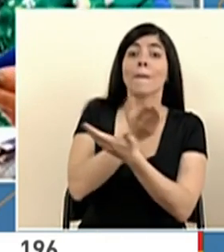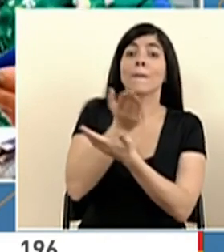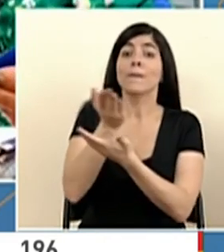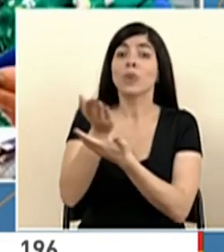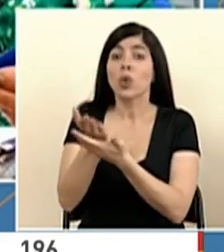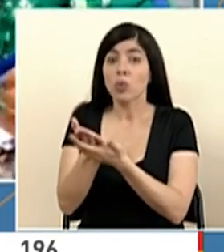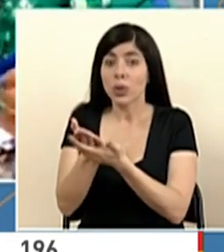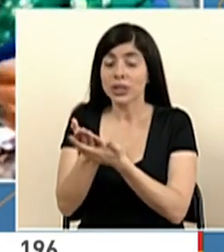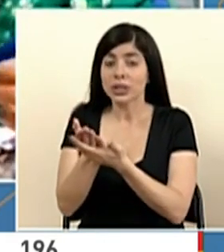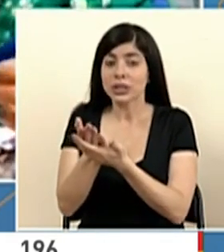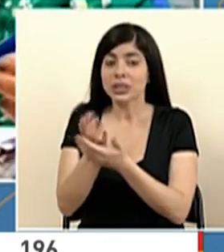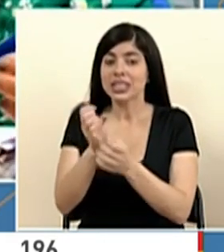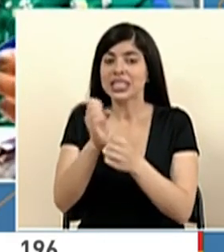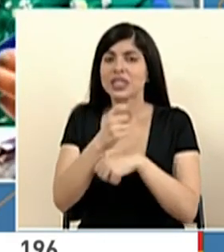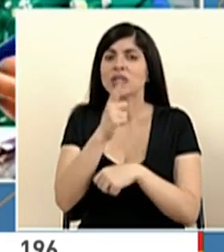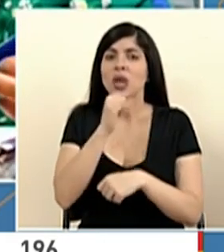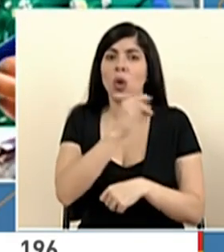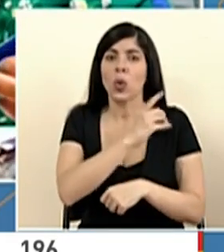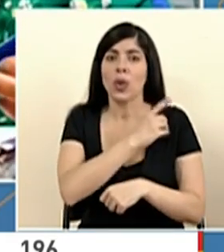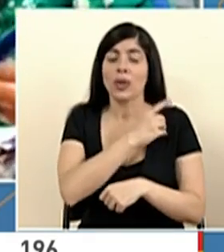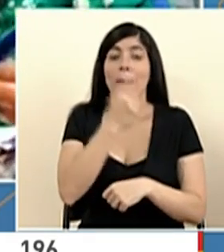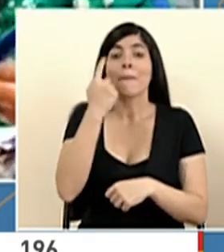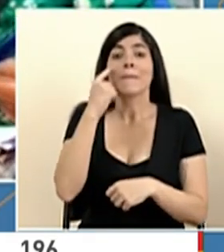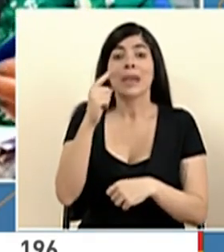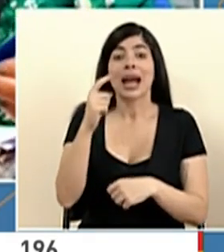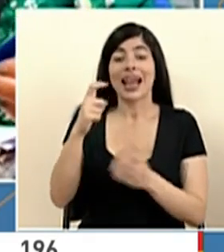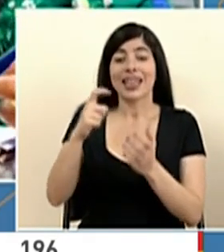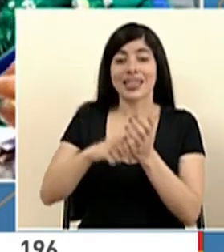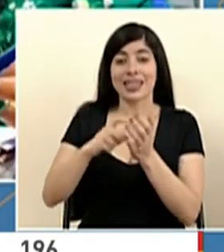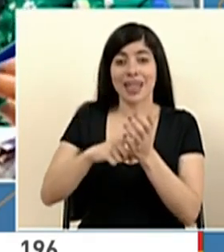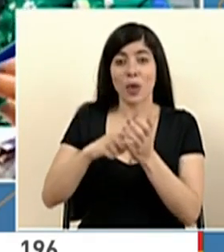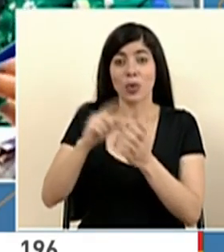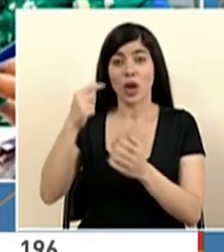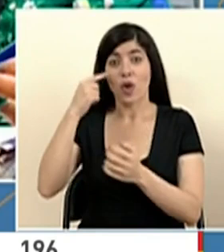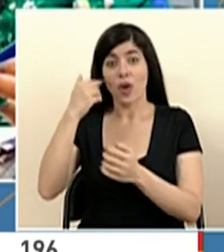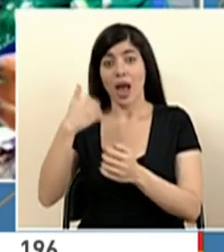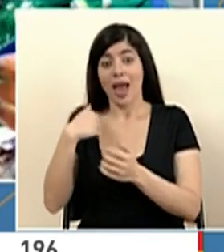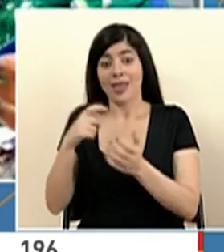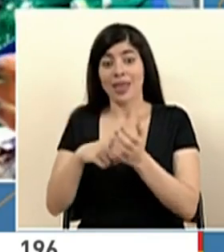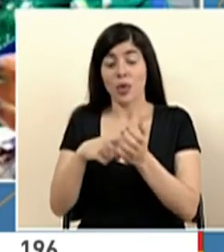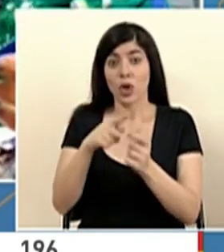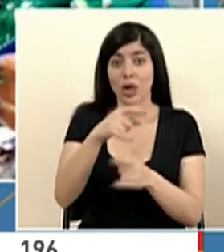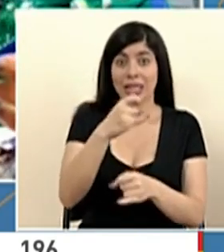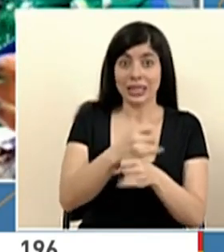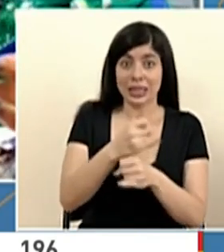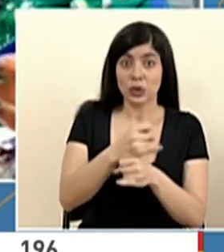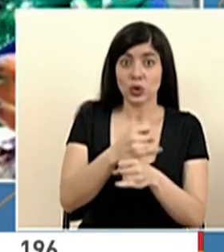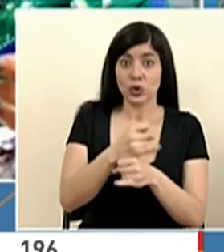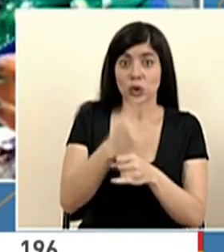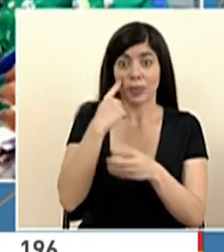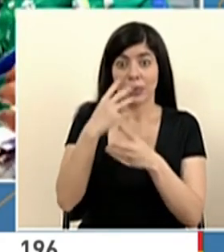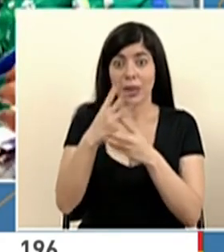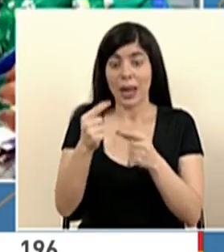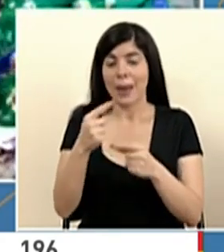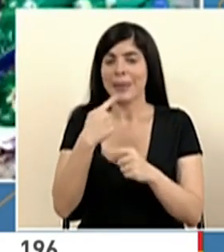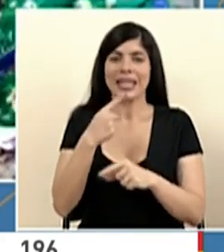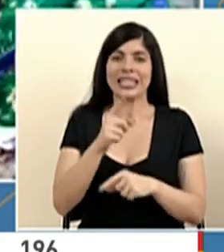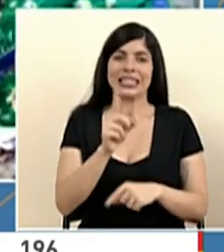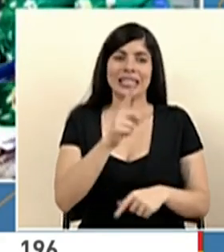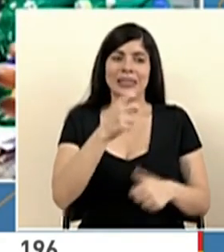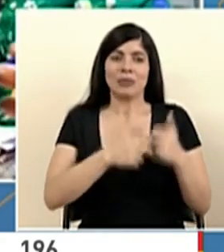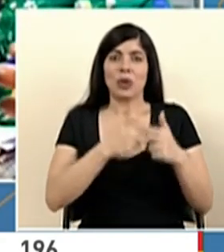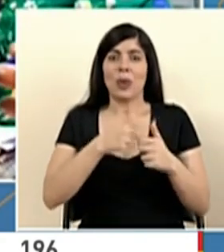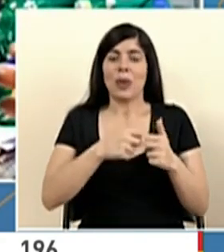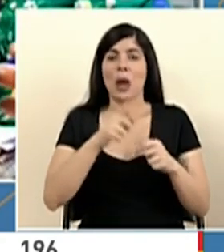que hacía precisamente la Junta Directiva para honrar la deuda del Estado con la institución. Evidentemente, por la crisis, entienden que no pueden